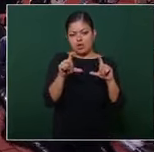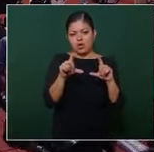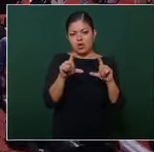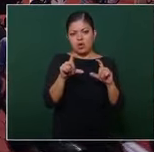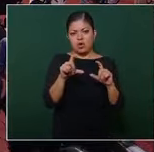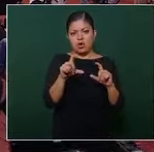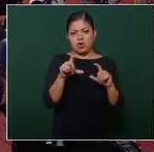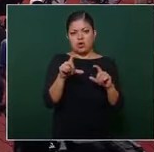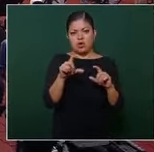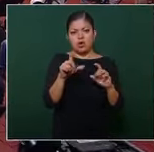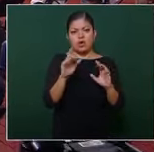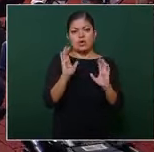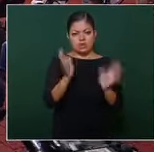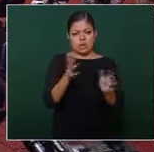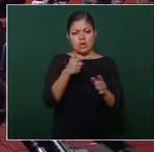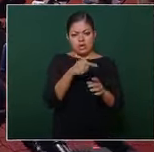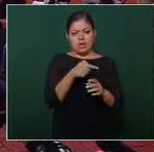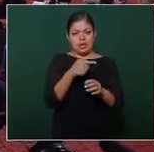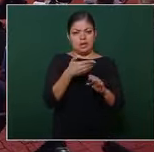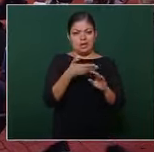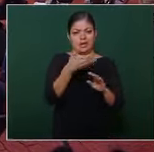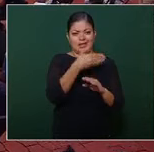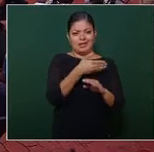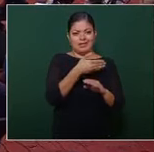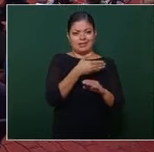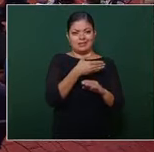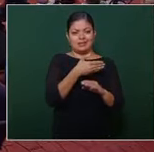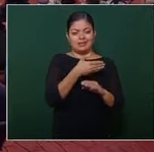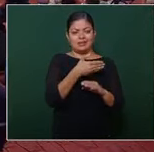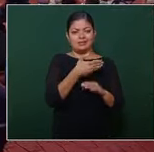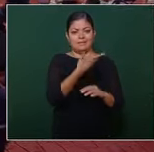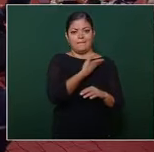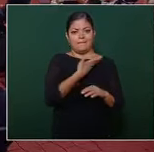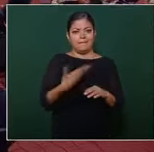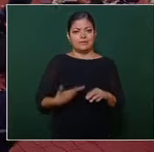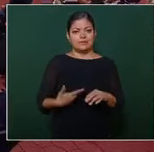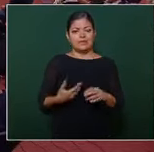había estado de presidente de México en diez ocasiones